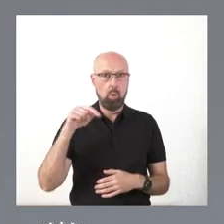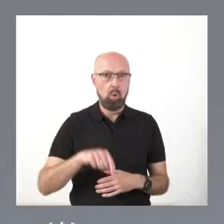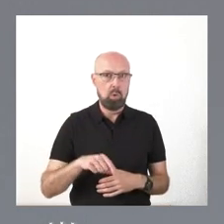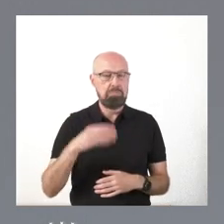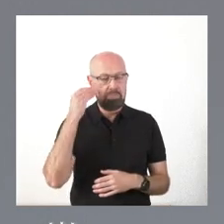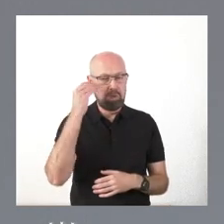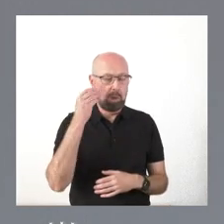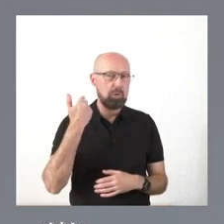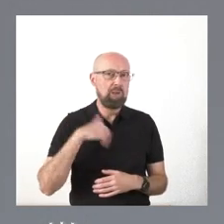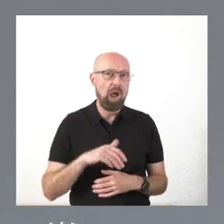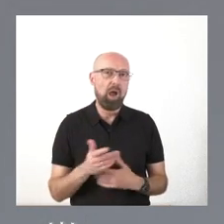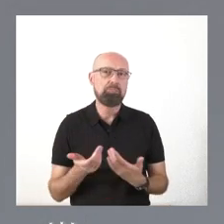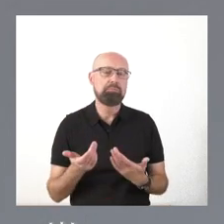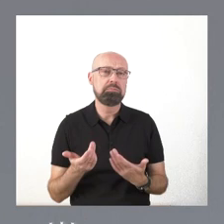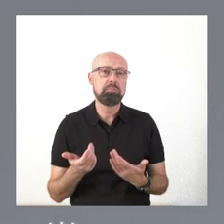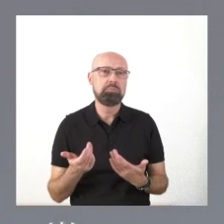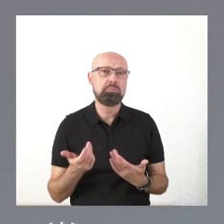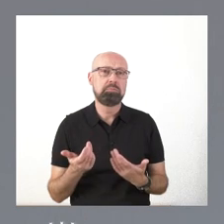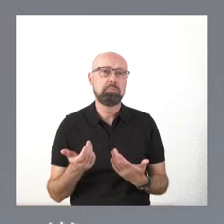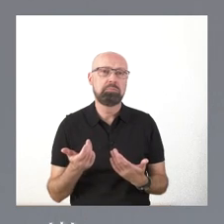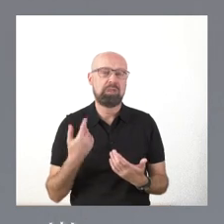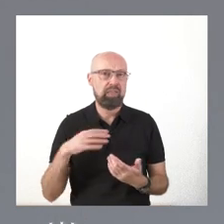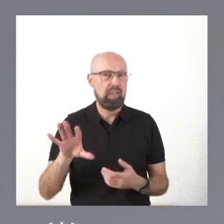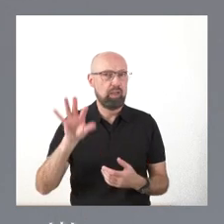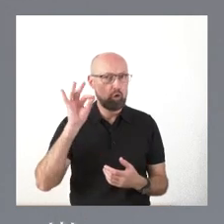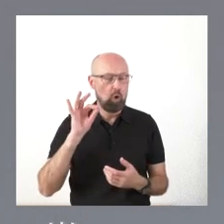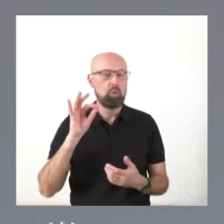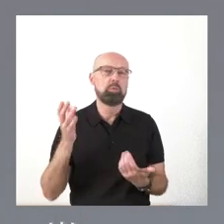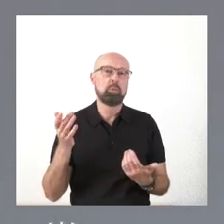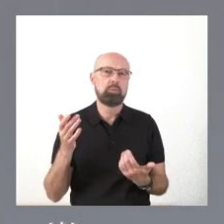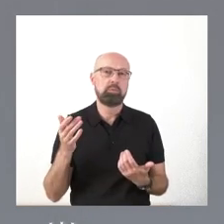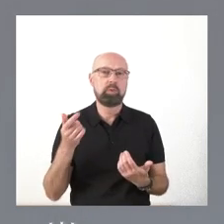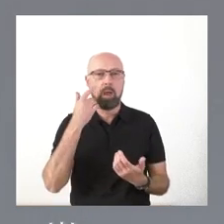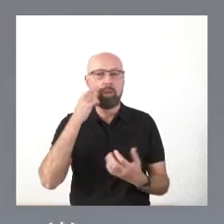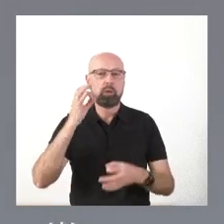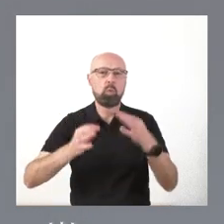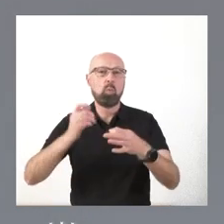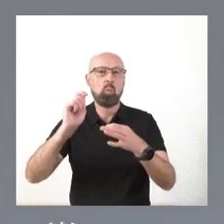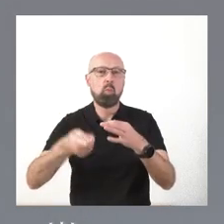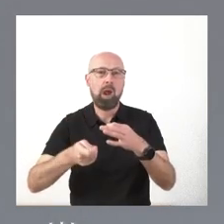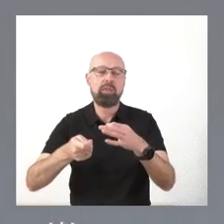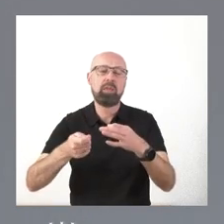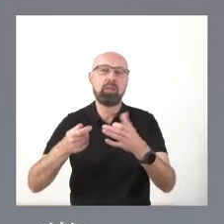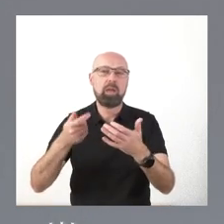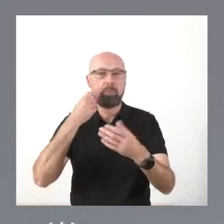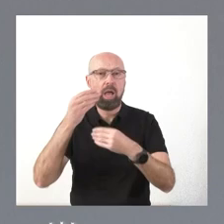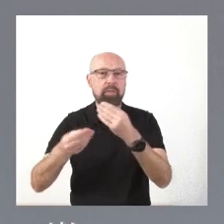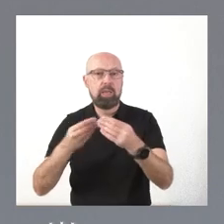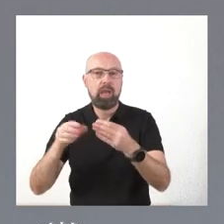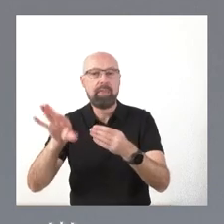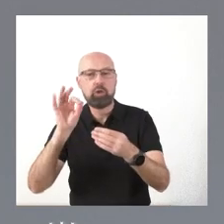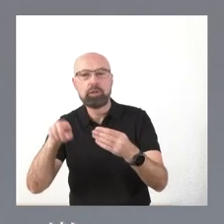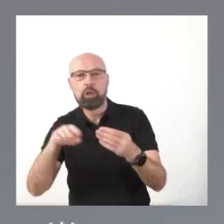producir una decisión, si entraba, si el juez lo sometía o lo